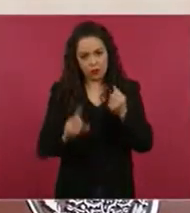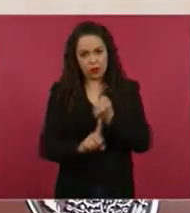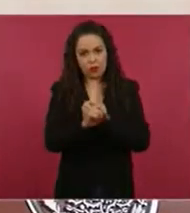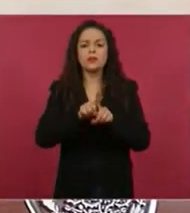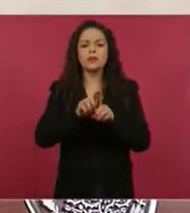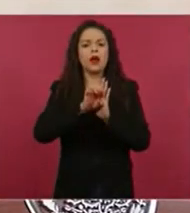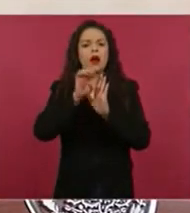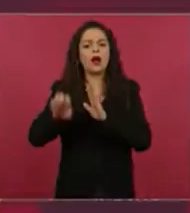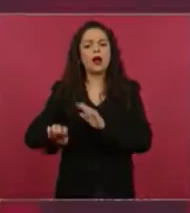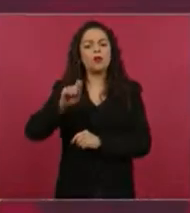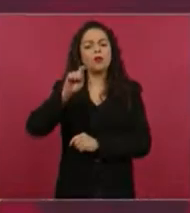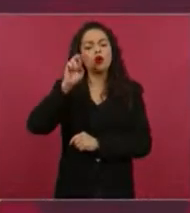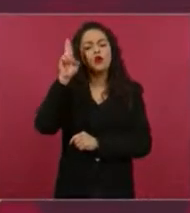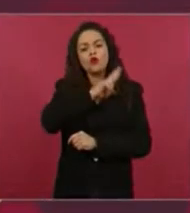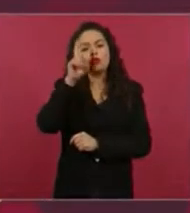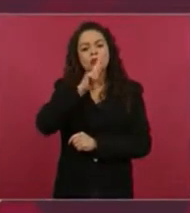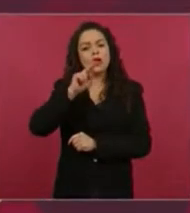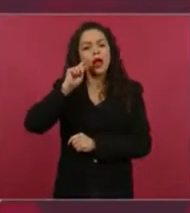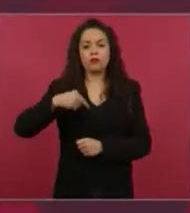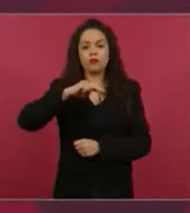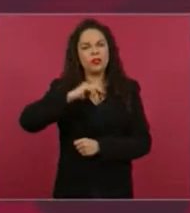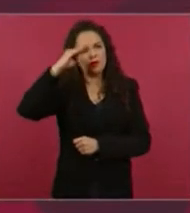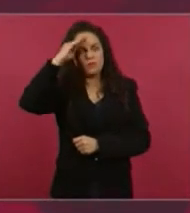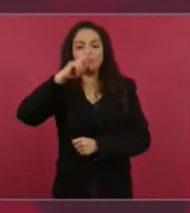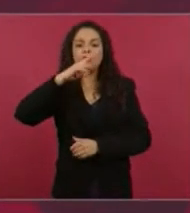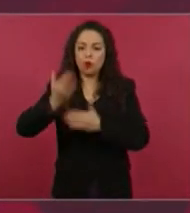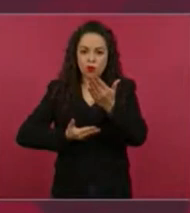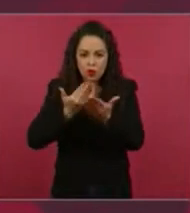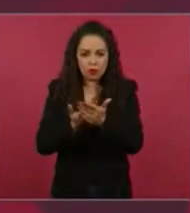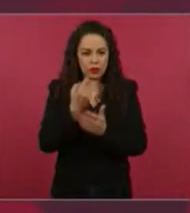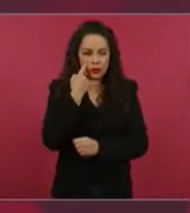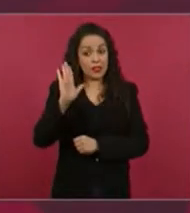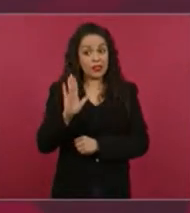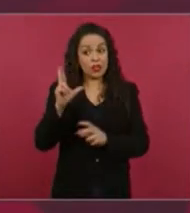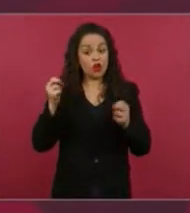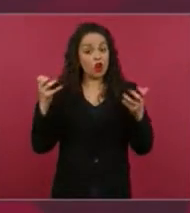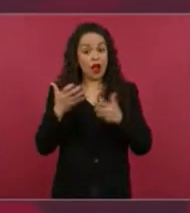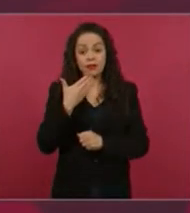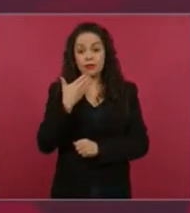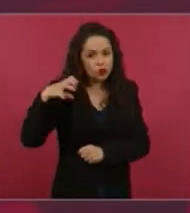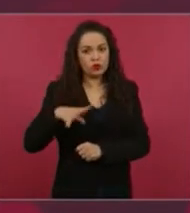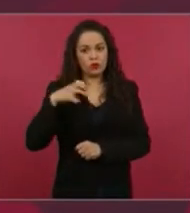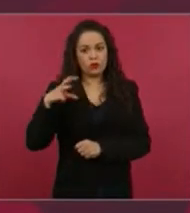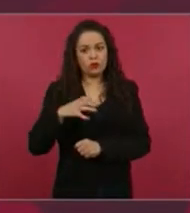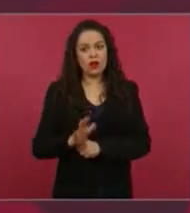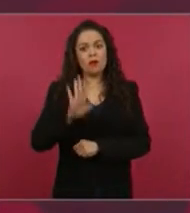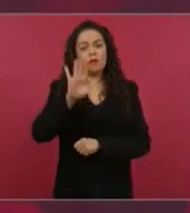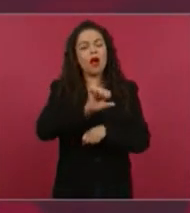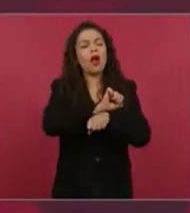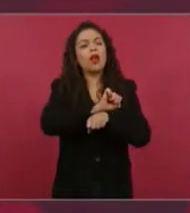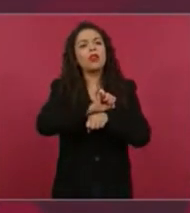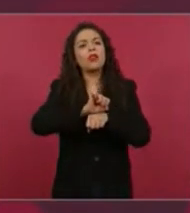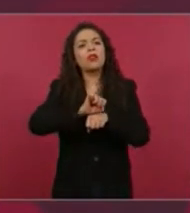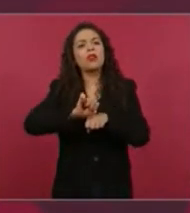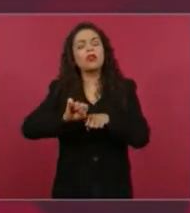propuestas, sentimos que hace falta más actividad de la ONU, actuar más. No